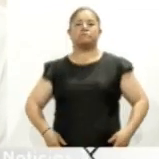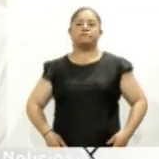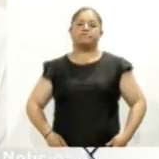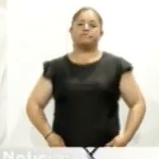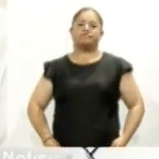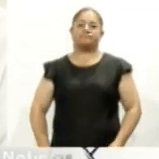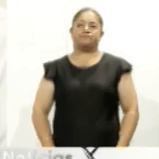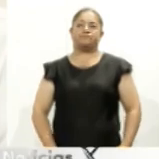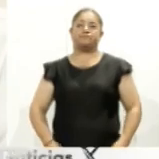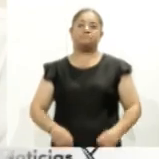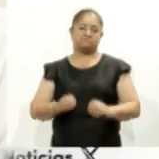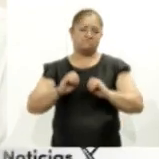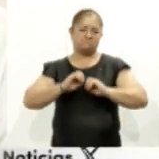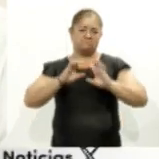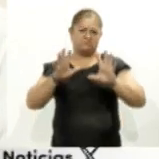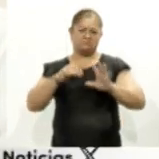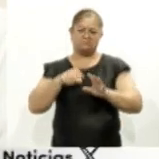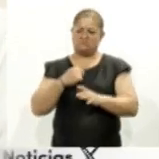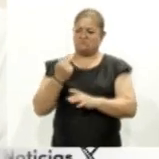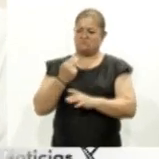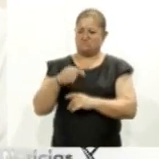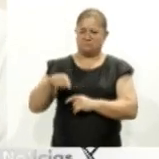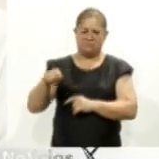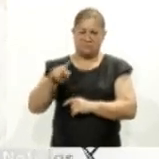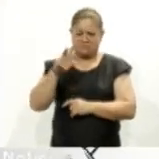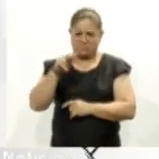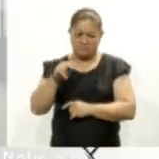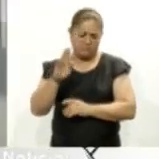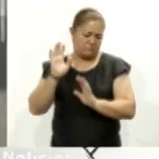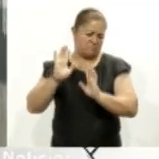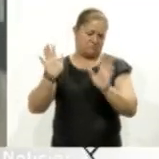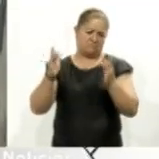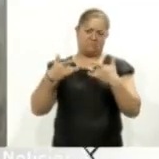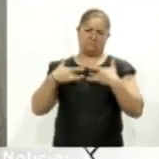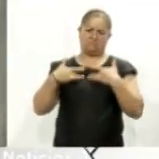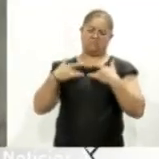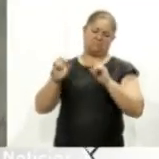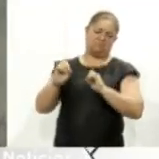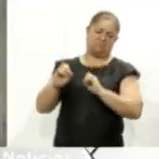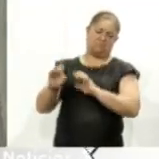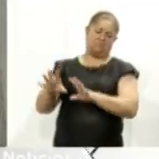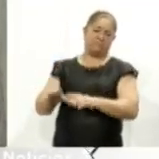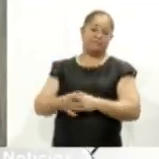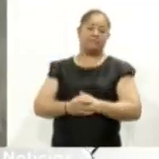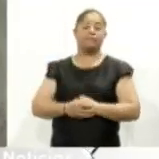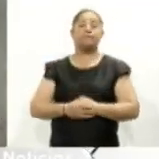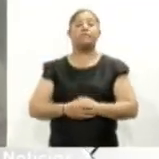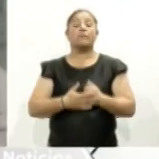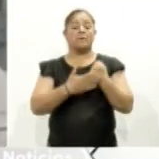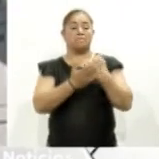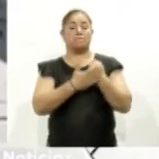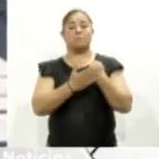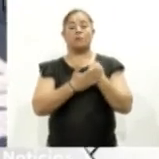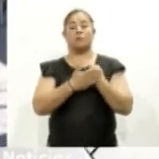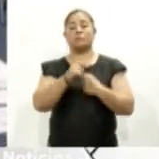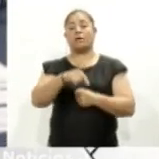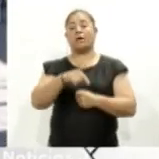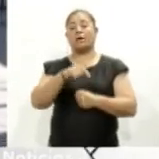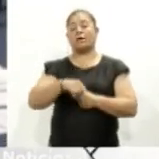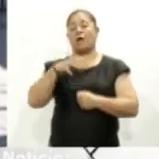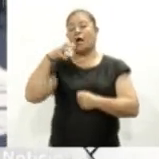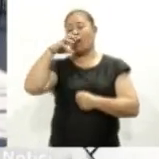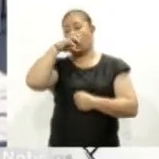hay necesidad de exponerse al sol, eso es lo principal. Se prevé que en las próximas semanas en la entidad aumente la